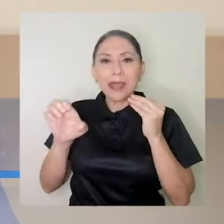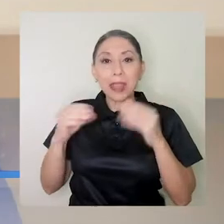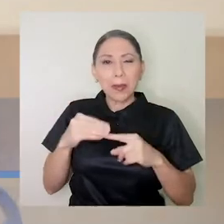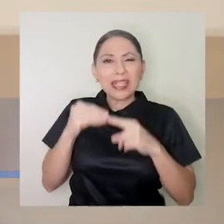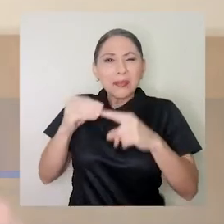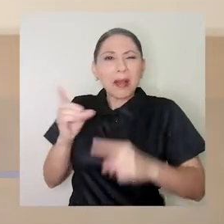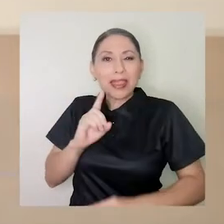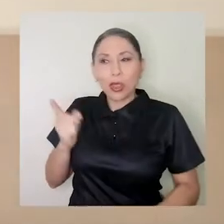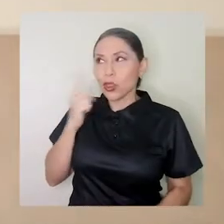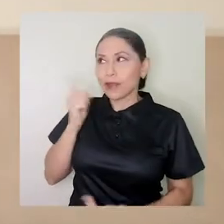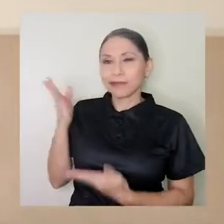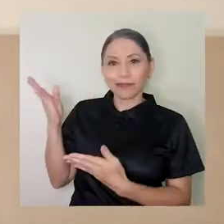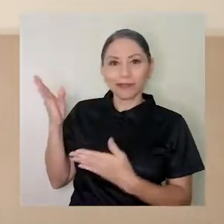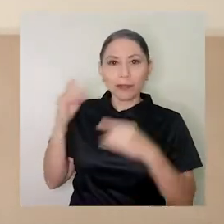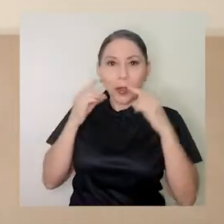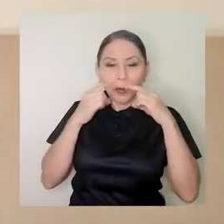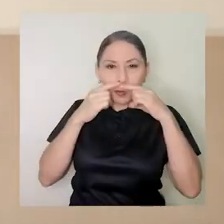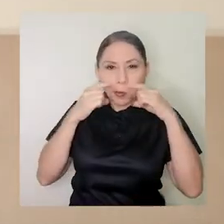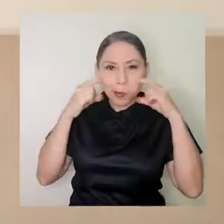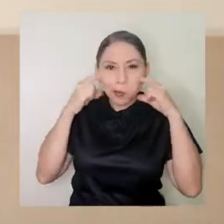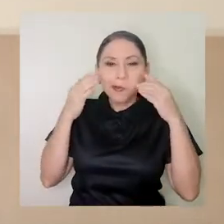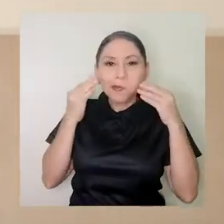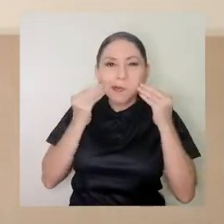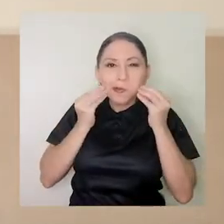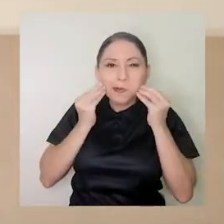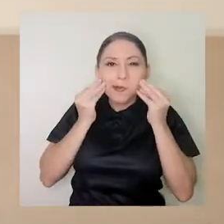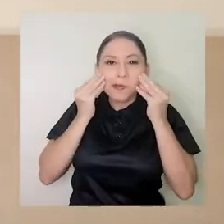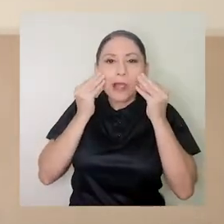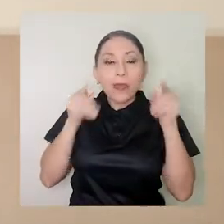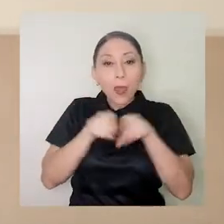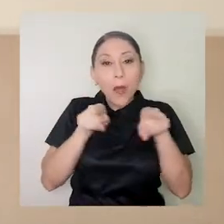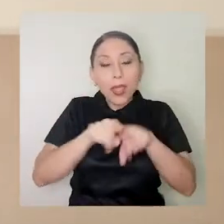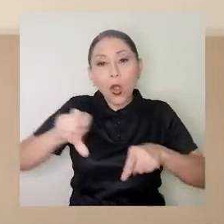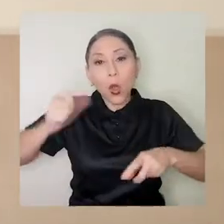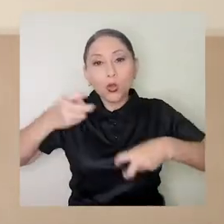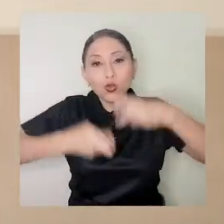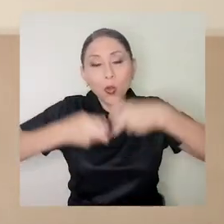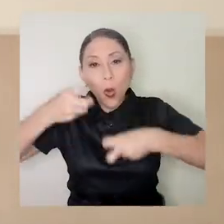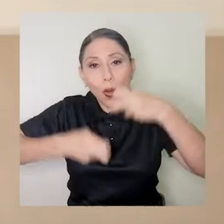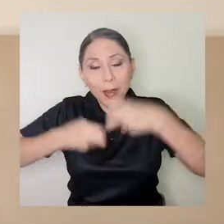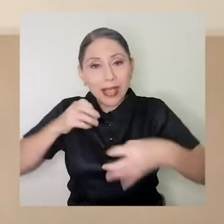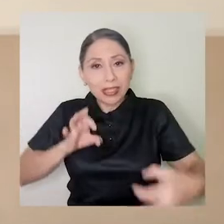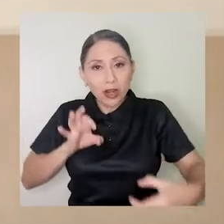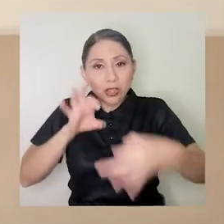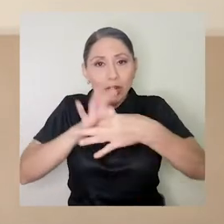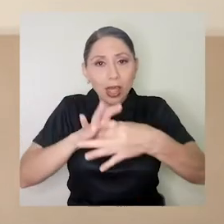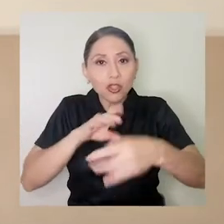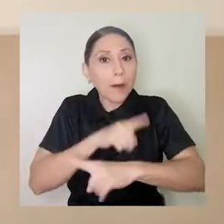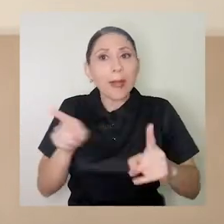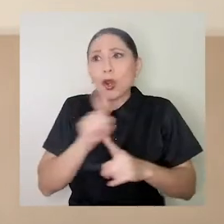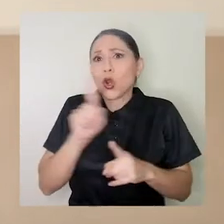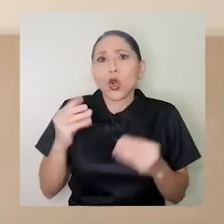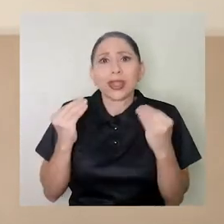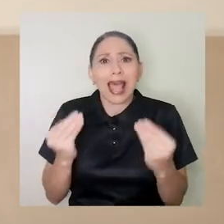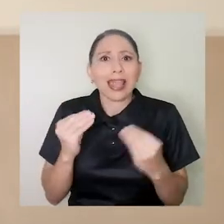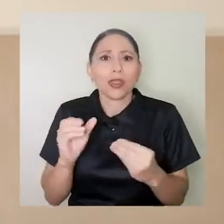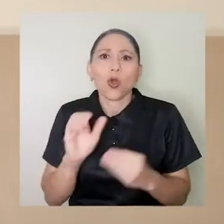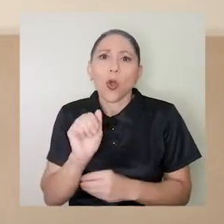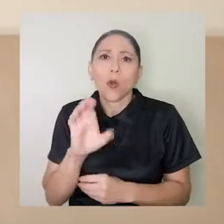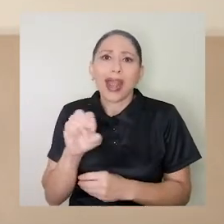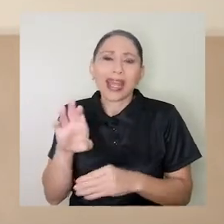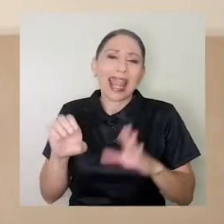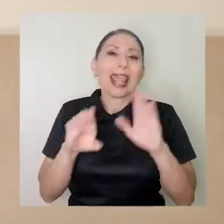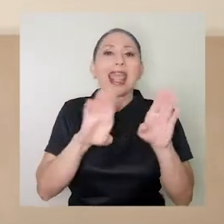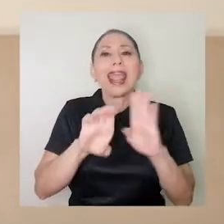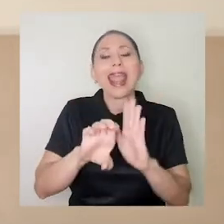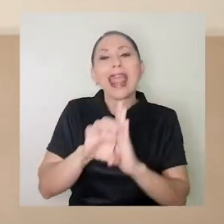que es la zona que se ocluye por las mascarillas. Hay otros problemas que también se pueden ver relacionados, pero no están tan en aumento como el acné, como viene